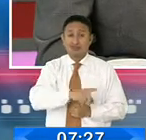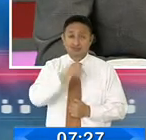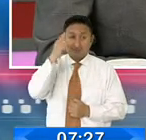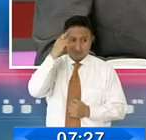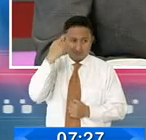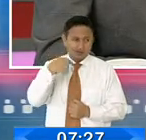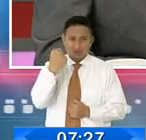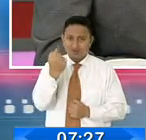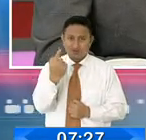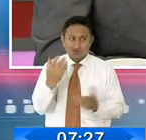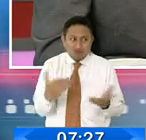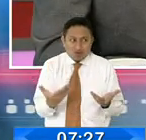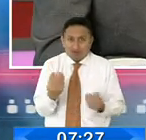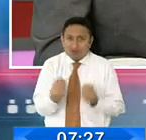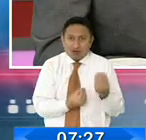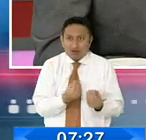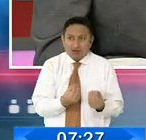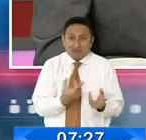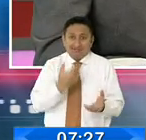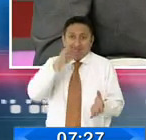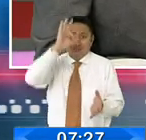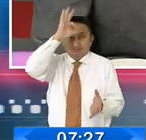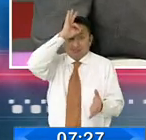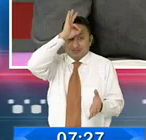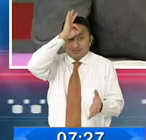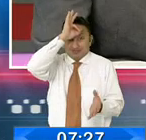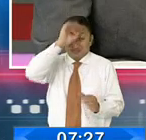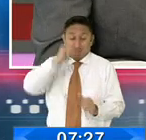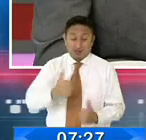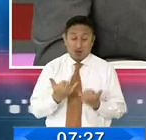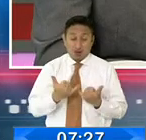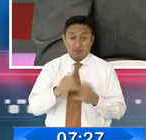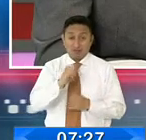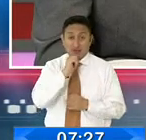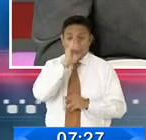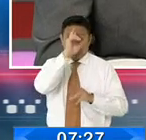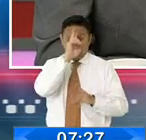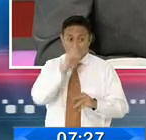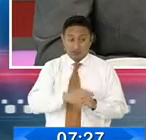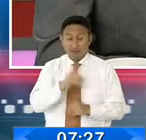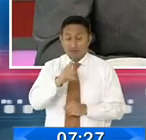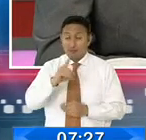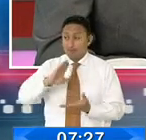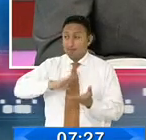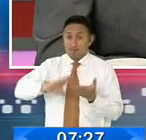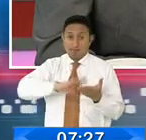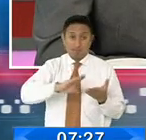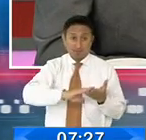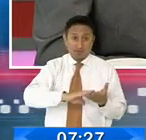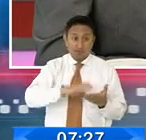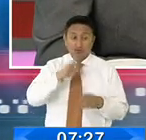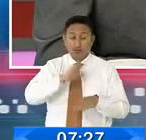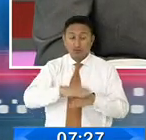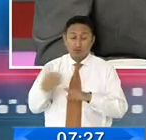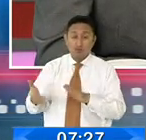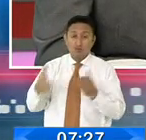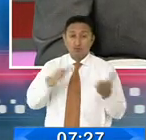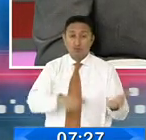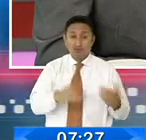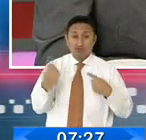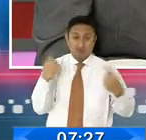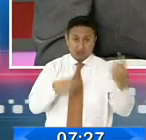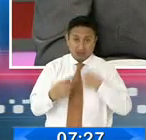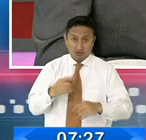supo controlar, y creo que es una irresponsabilidad, lejos de pedir disculpas al pueblo, por los muertos, por los